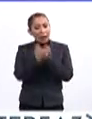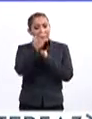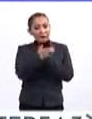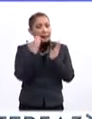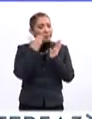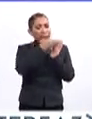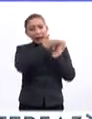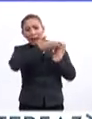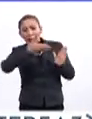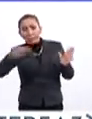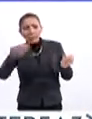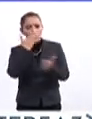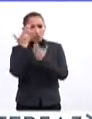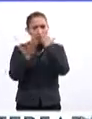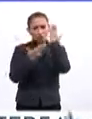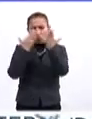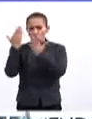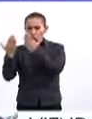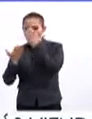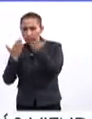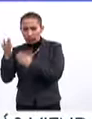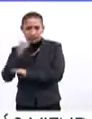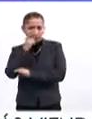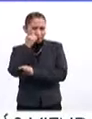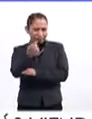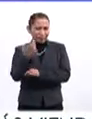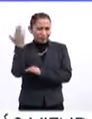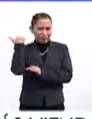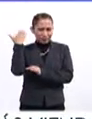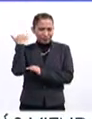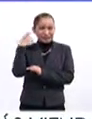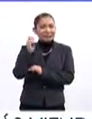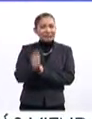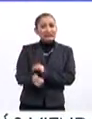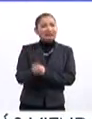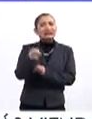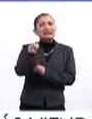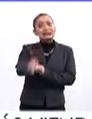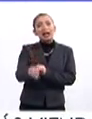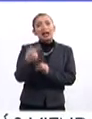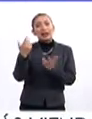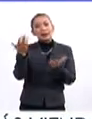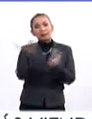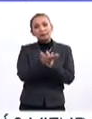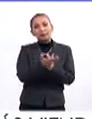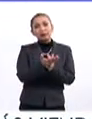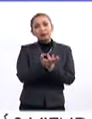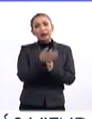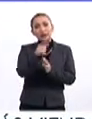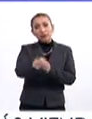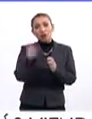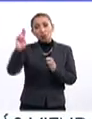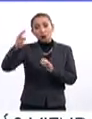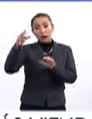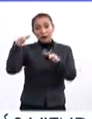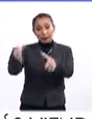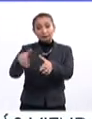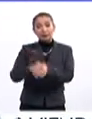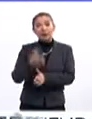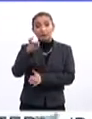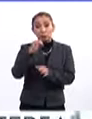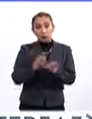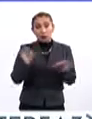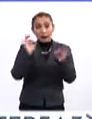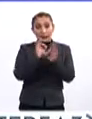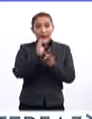este proceso educativo, como digo, lo que significa la parte de la universidad. Esto